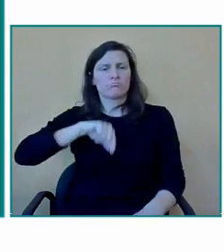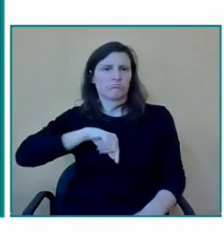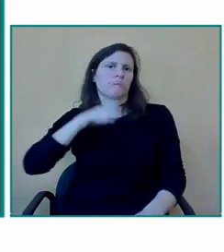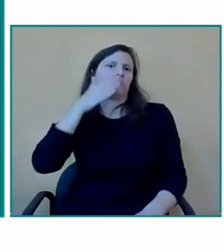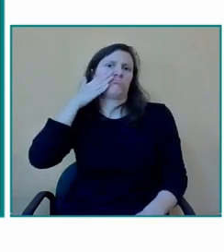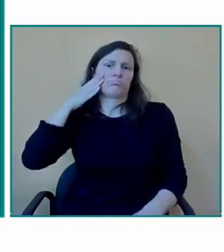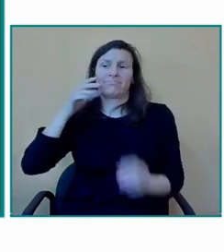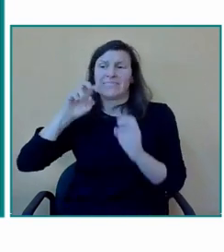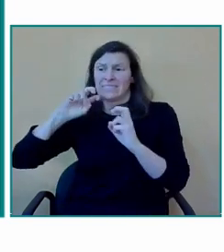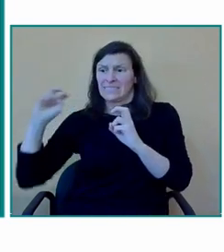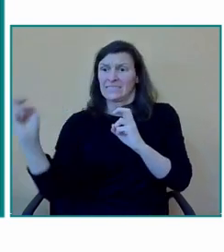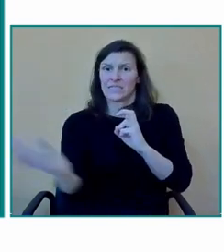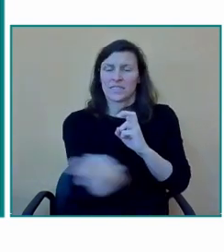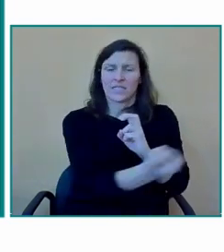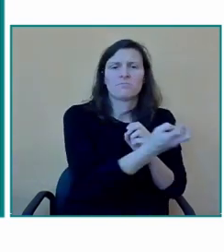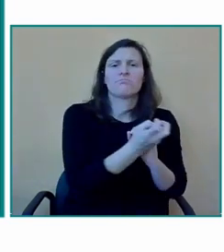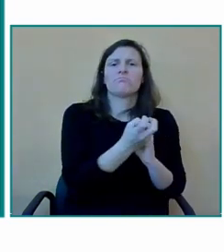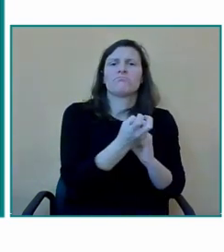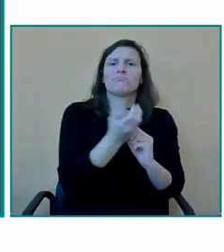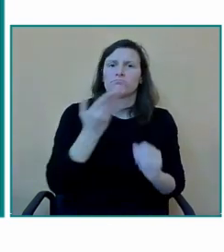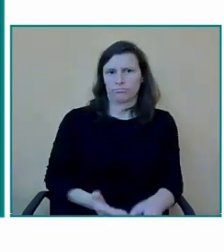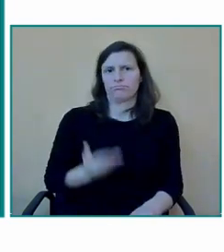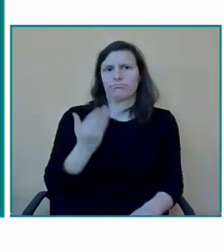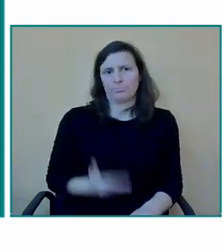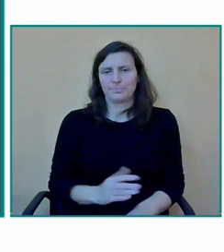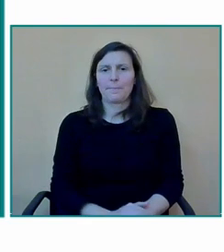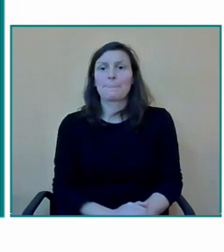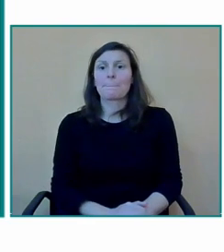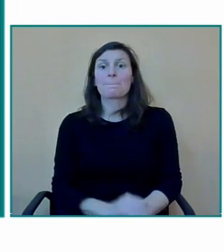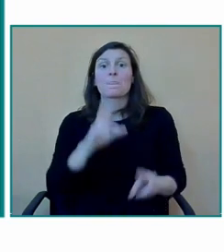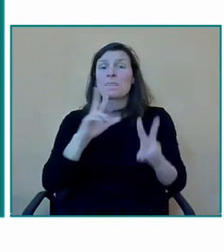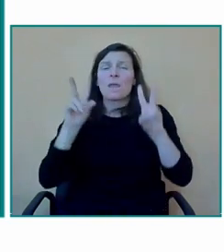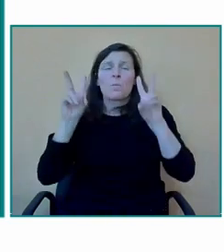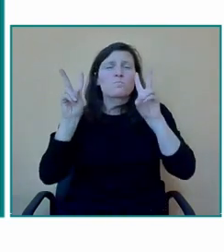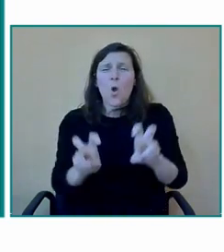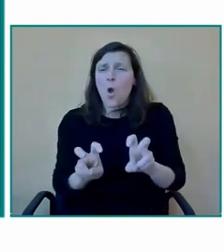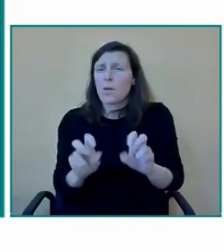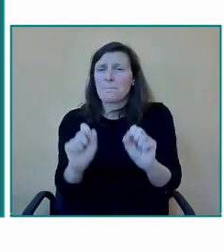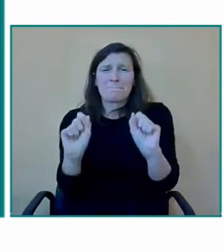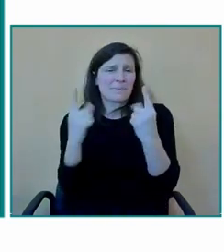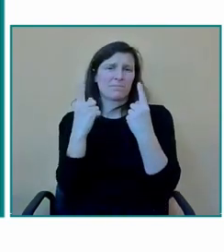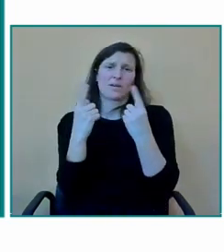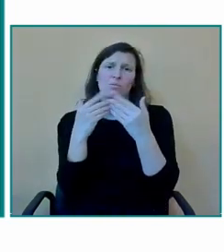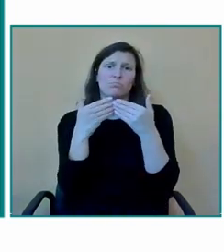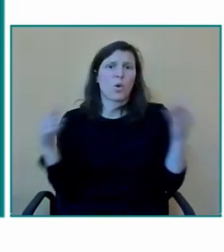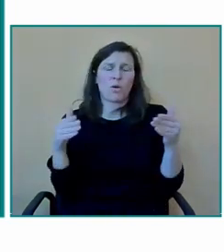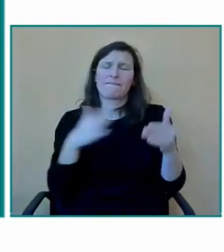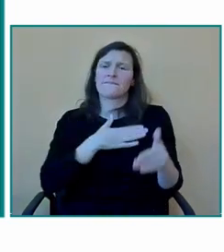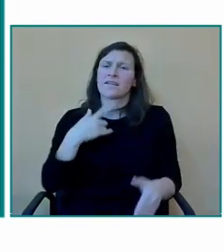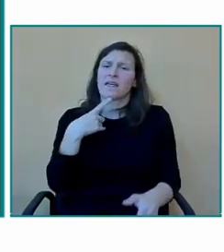empezar y me gustaría dar las gracias también a